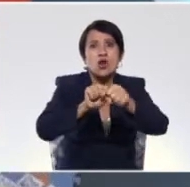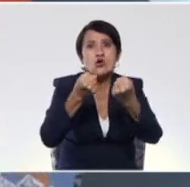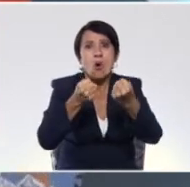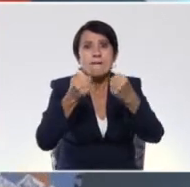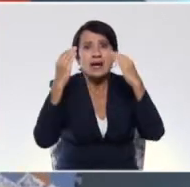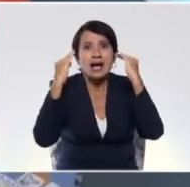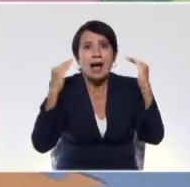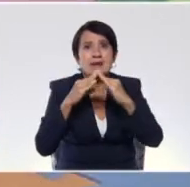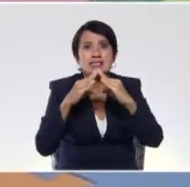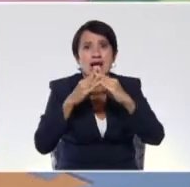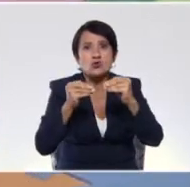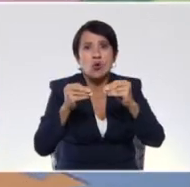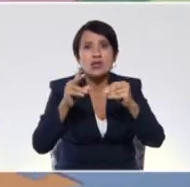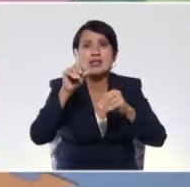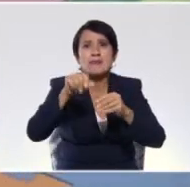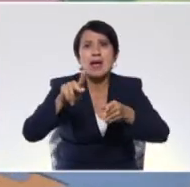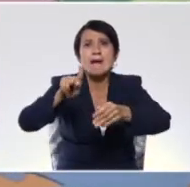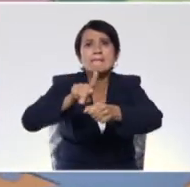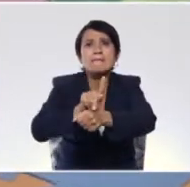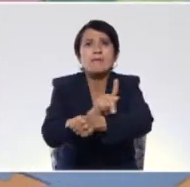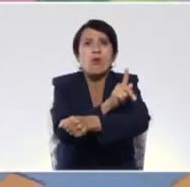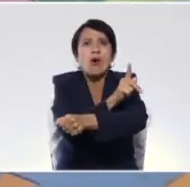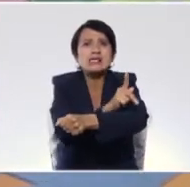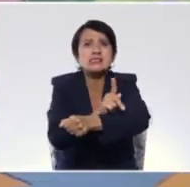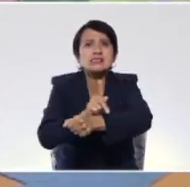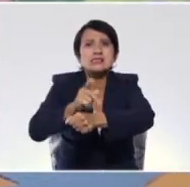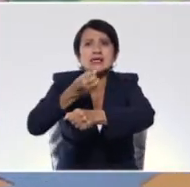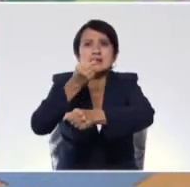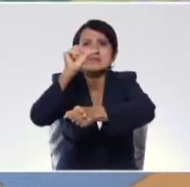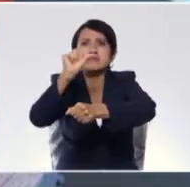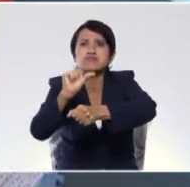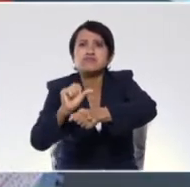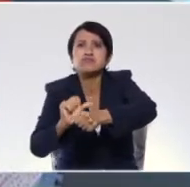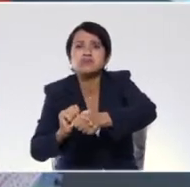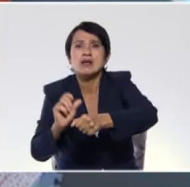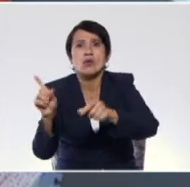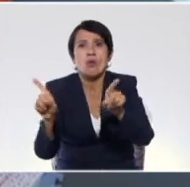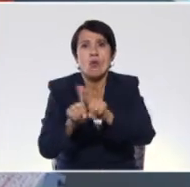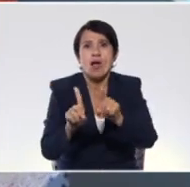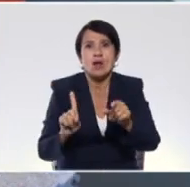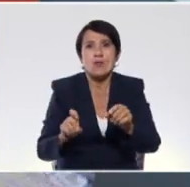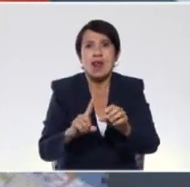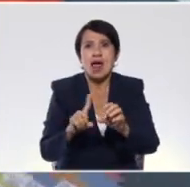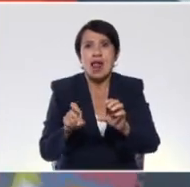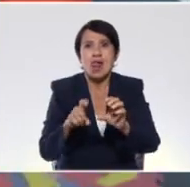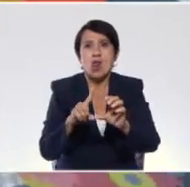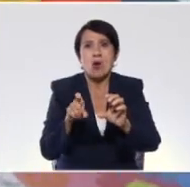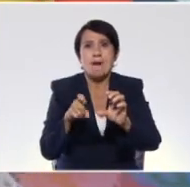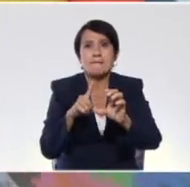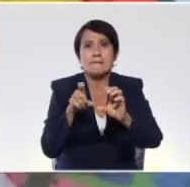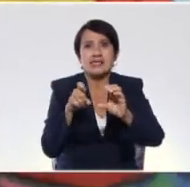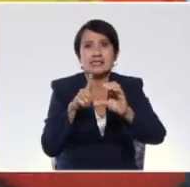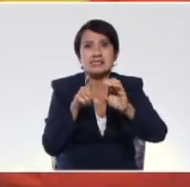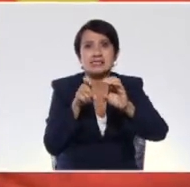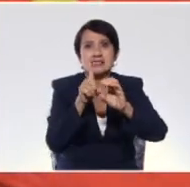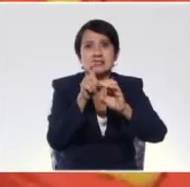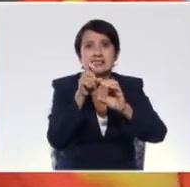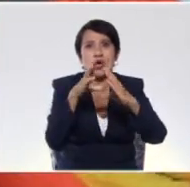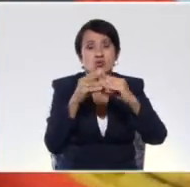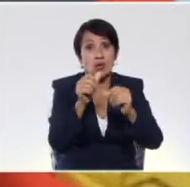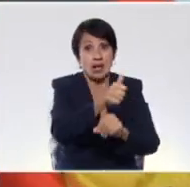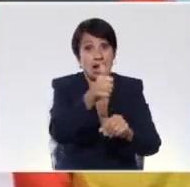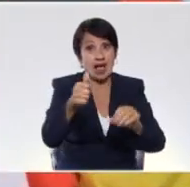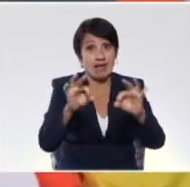poesías. ¡ay, qué hermosa! Como la lombricita, ¿se acuerdan? Que nosotros la leímos acá en cada